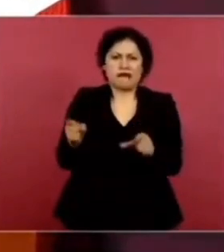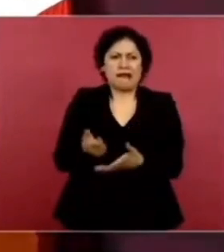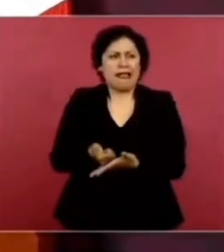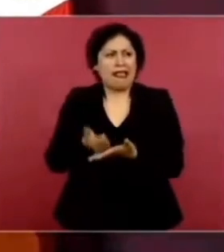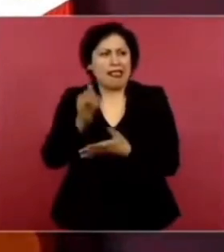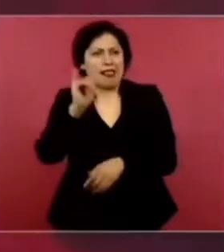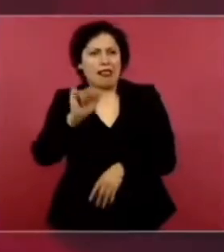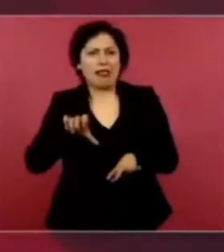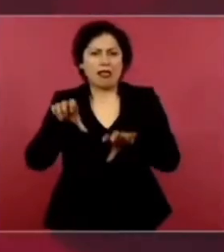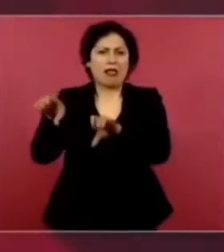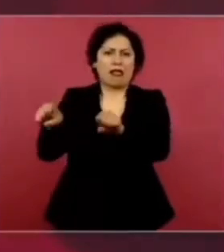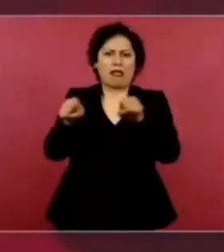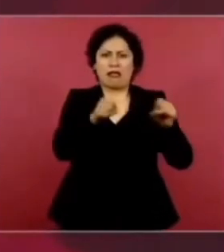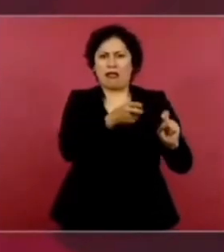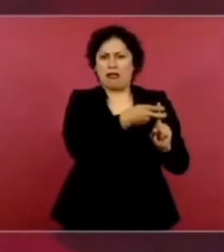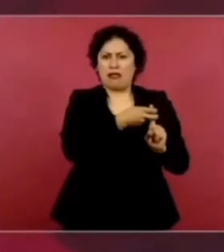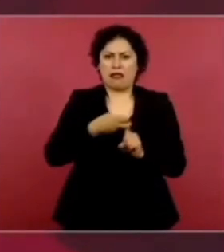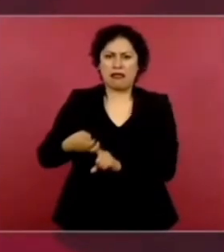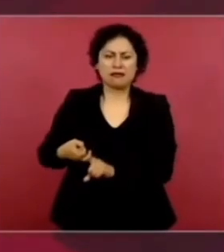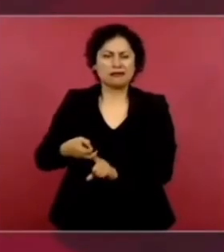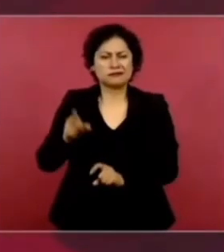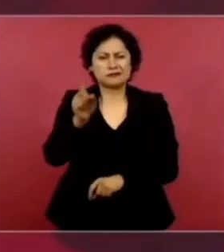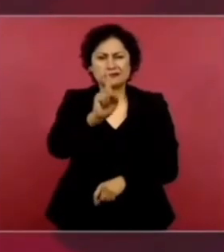Debe evitarse la violencia.